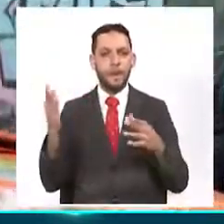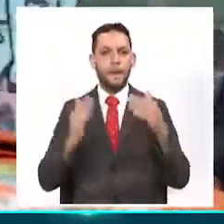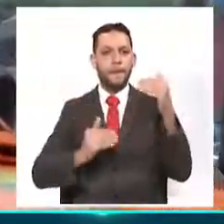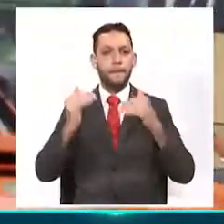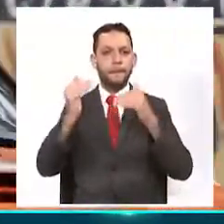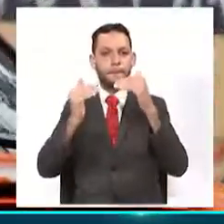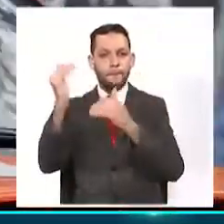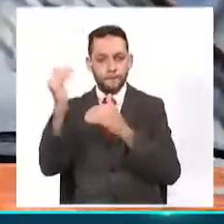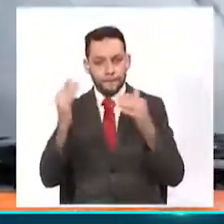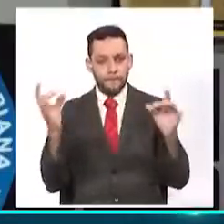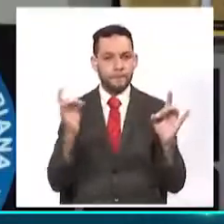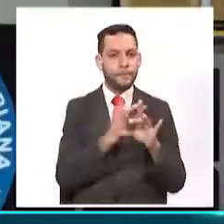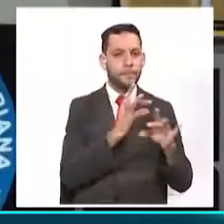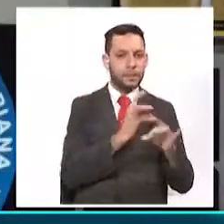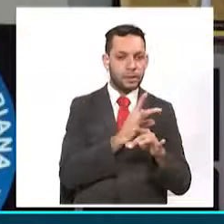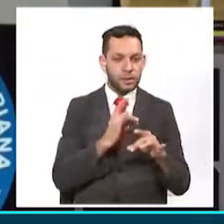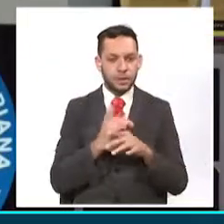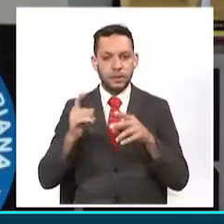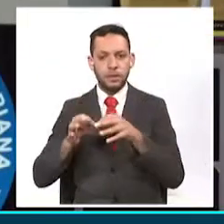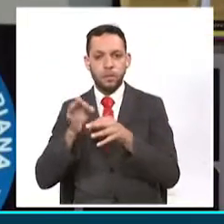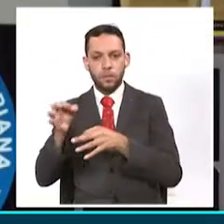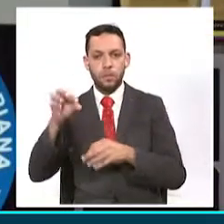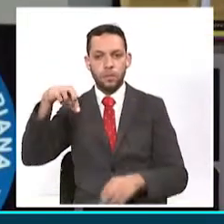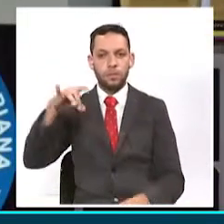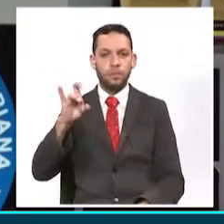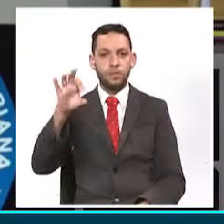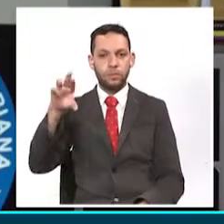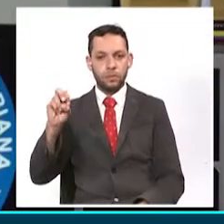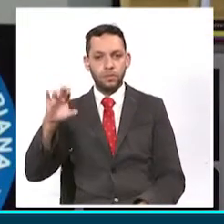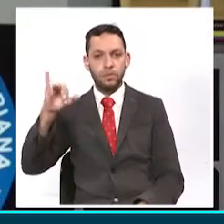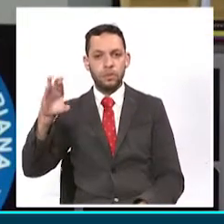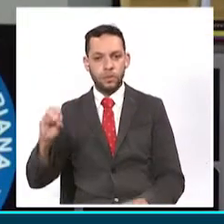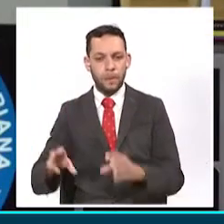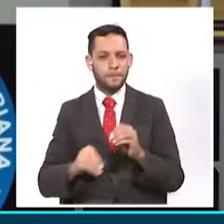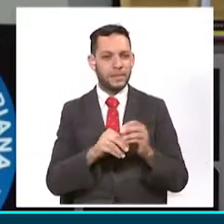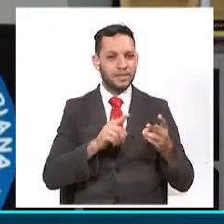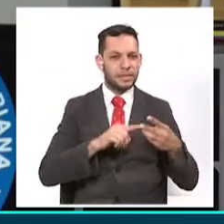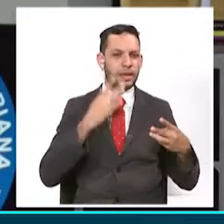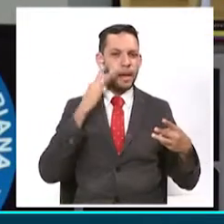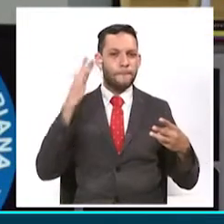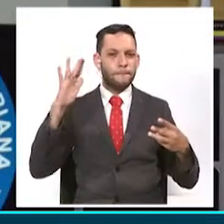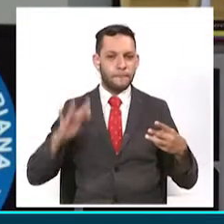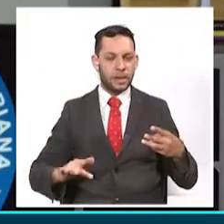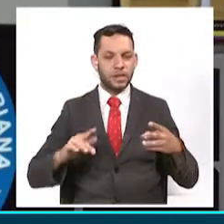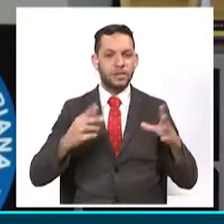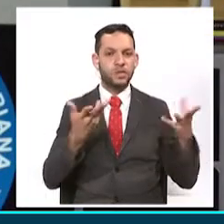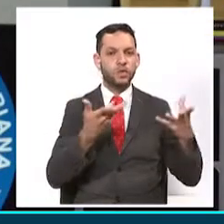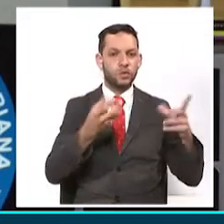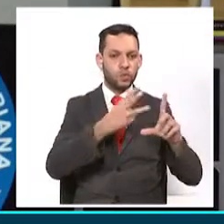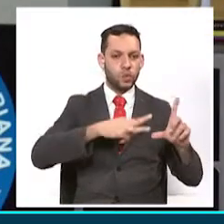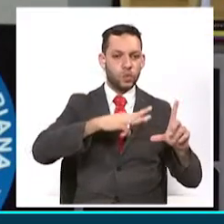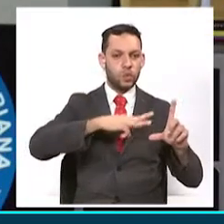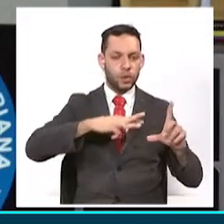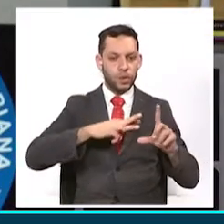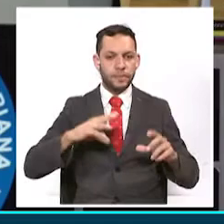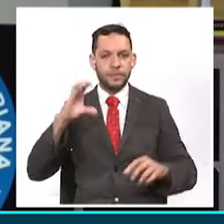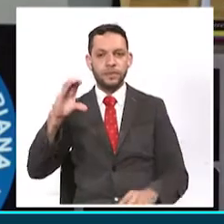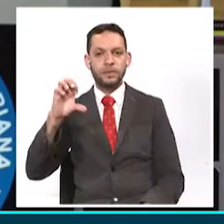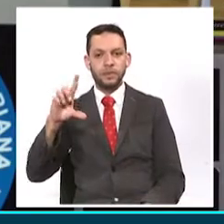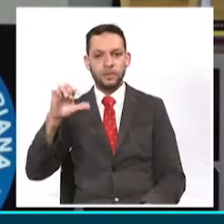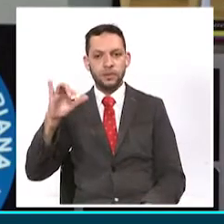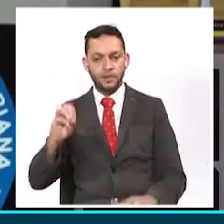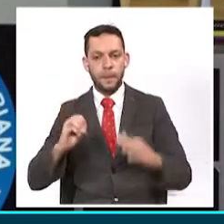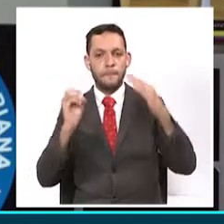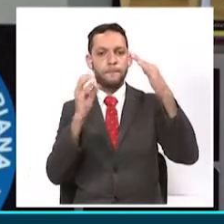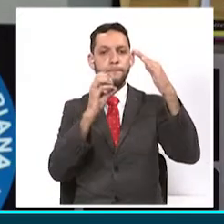Virginia, Pueblo Rico. Una alerta amarilla para el municipio de Dos Quebradas, La Celia, Marsella, Pereira,